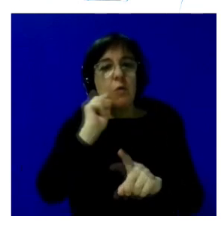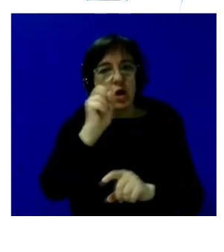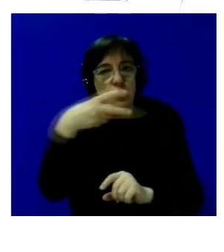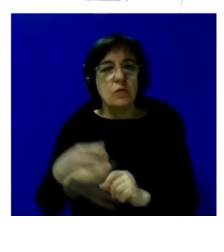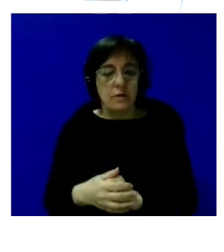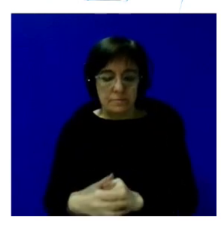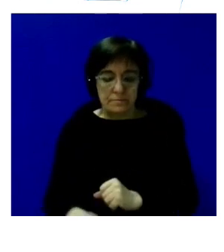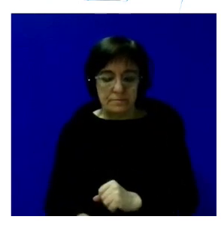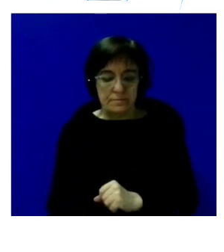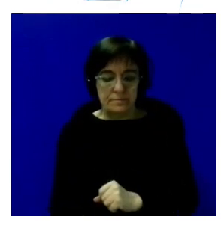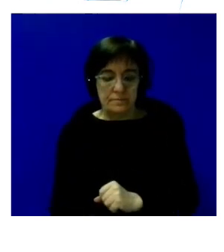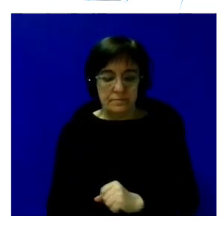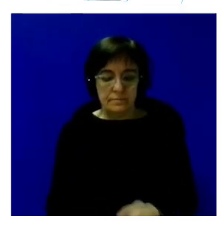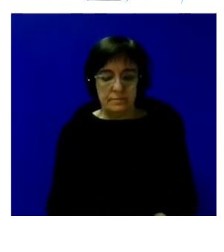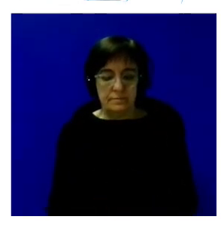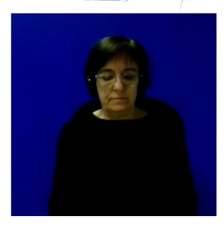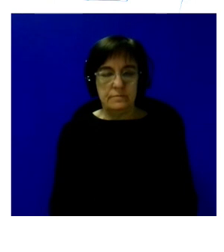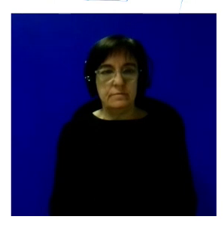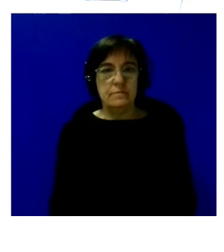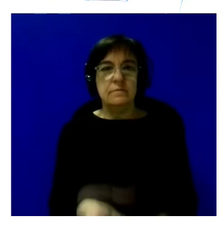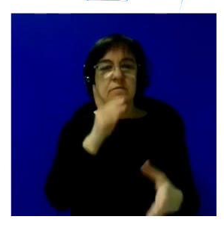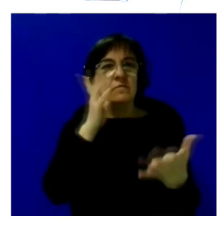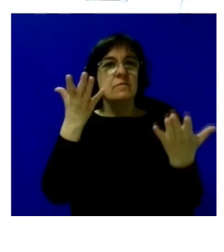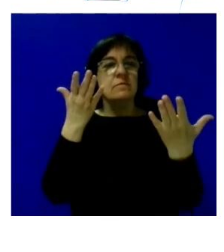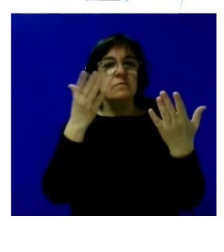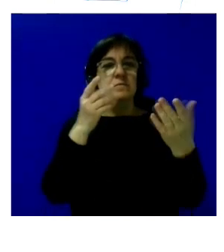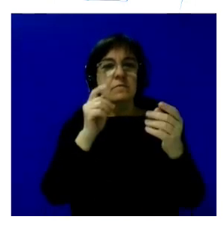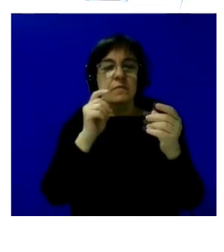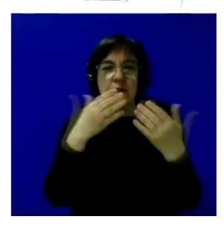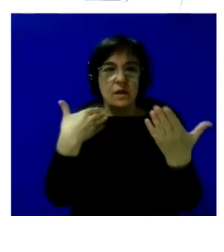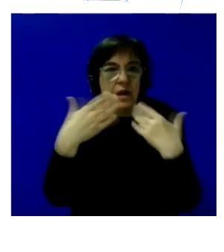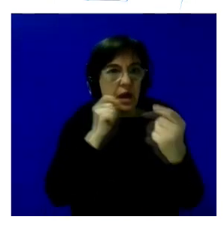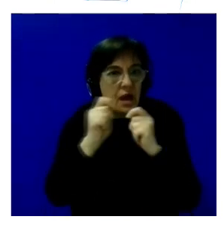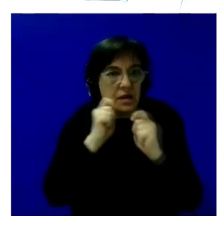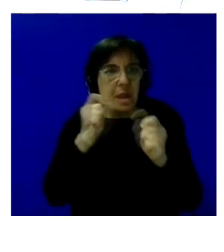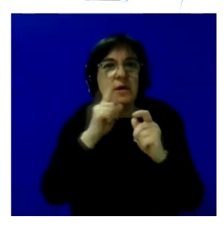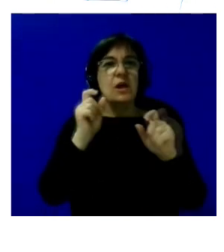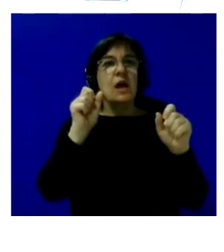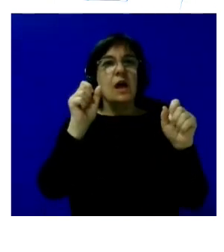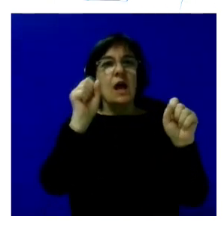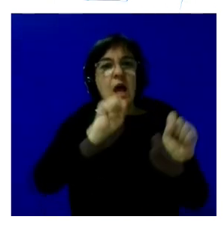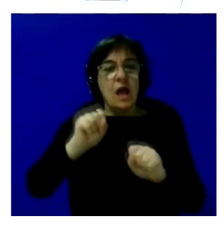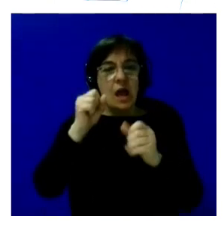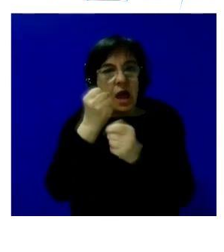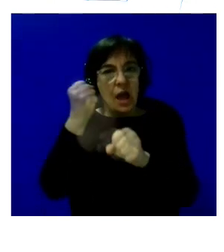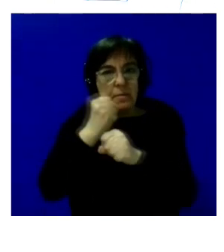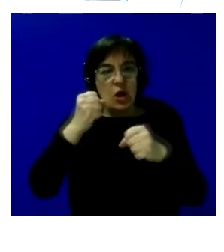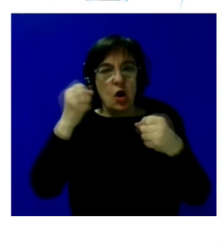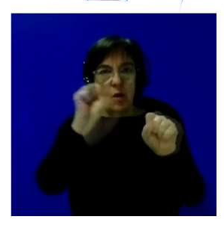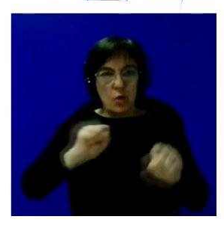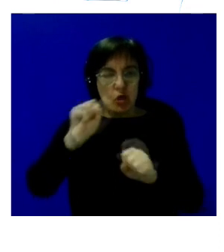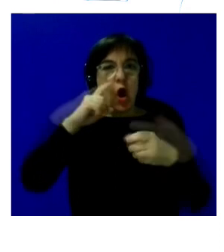resultados claves son entrevistas en entornos de empleo protegido de empleo ordinario formaciones